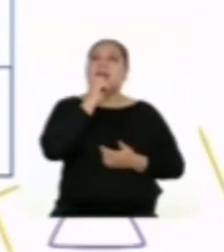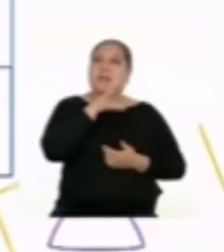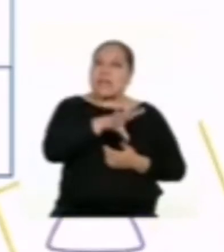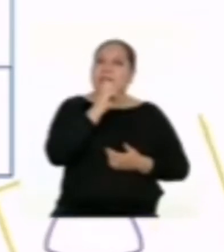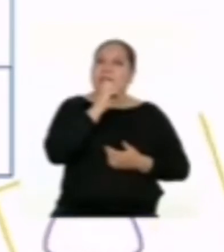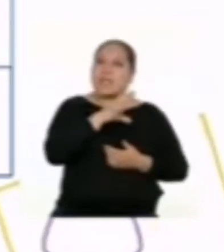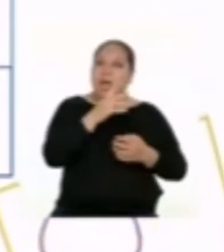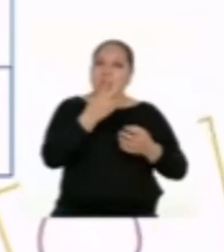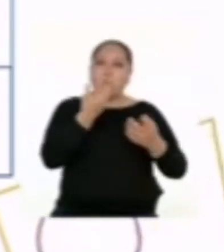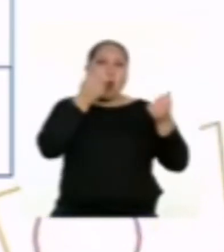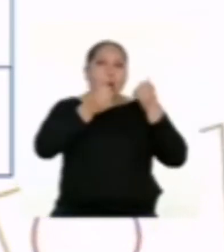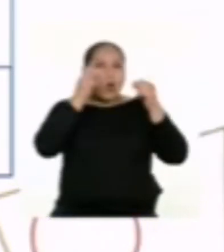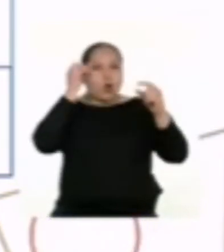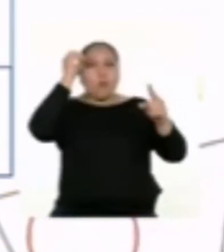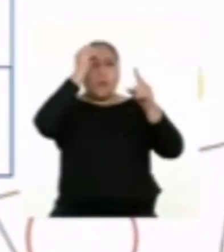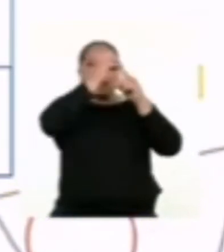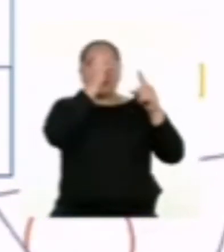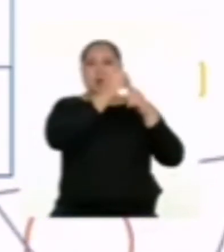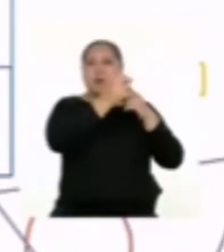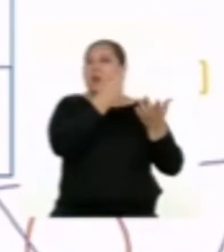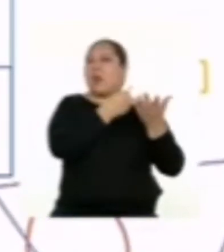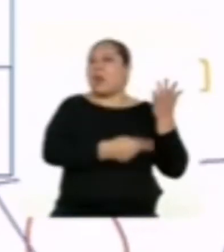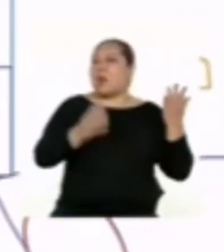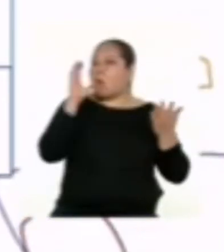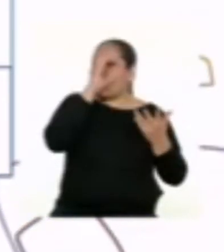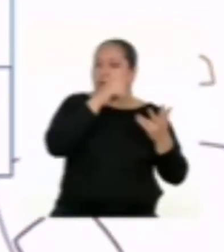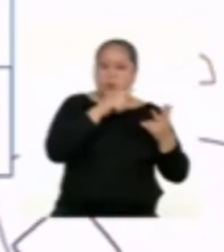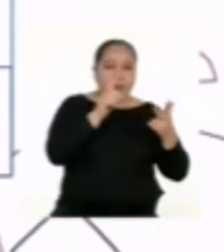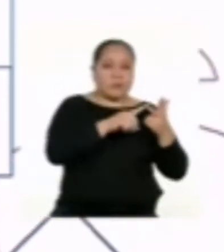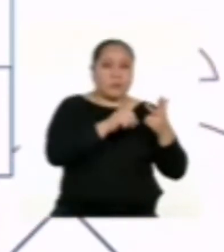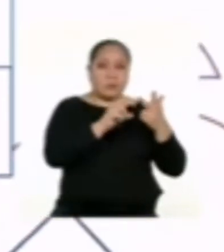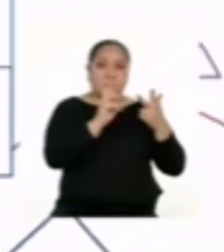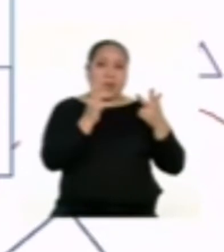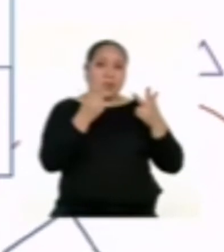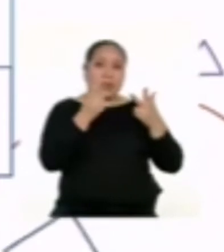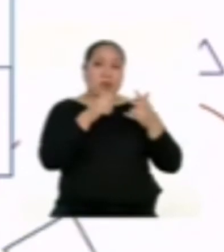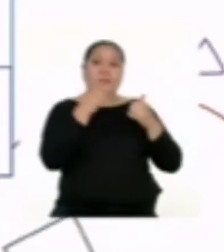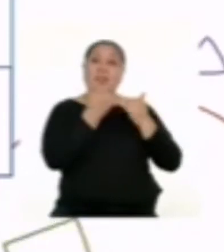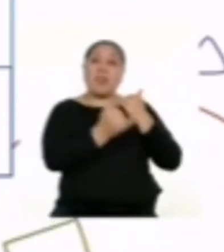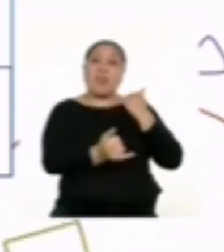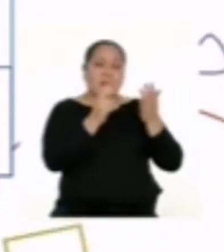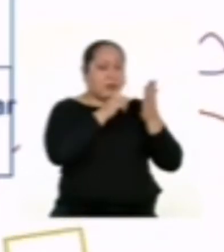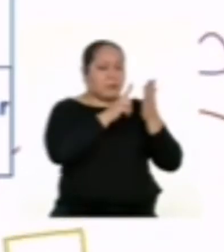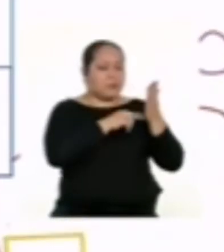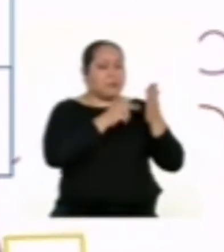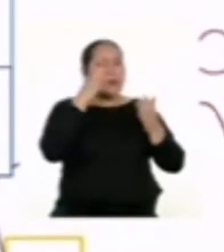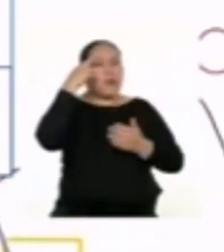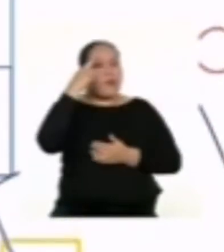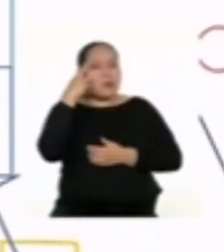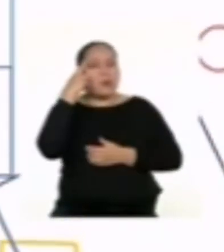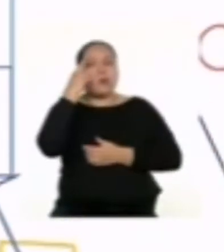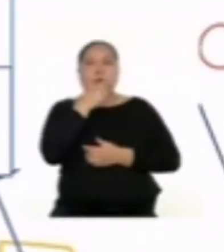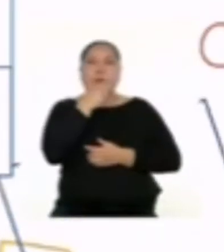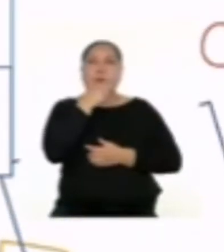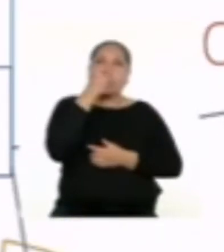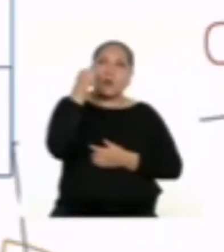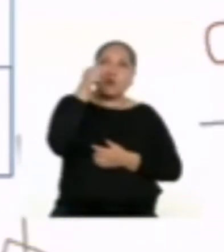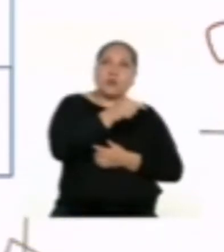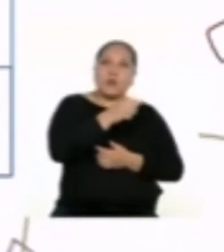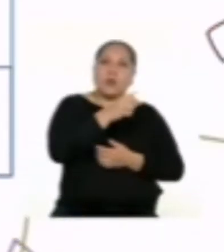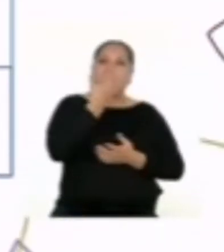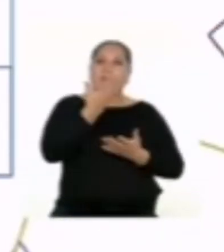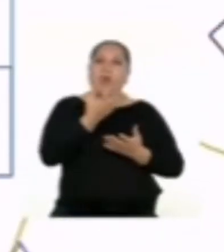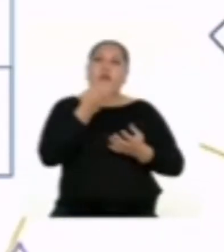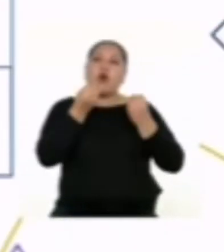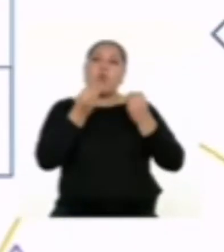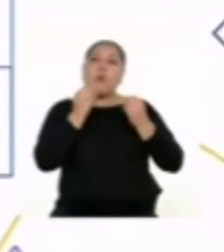texto y qué objetivo tiene, qué busca lograr. Al final de la lectura, reflexionamos sobre las situaciones